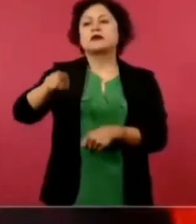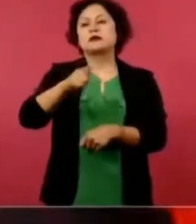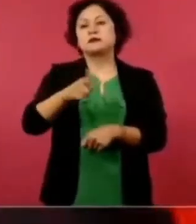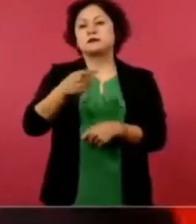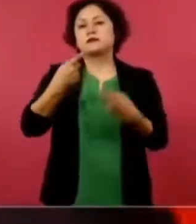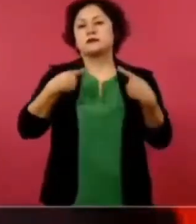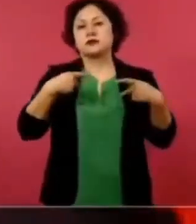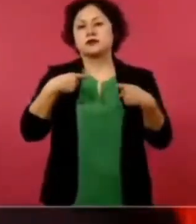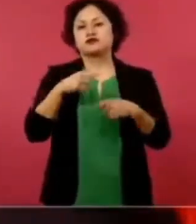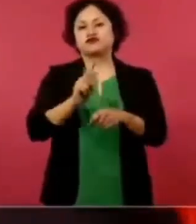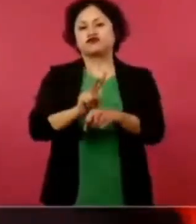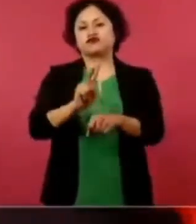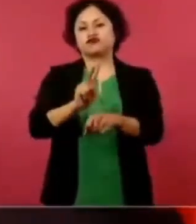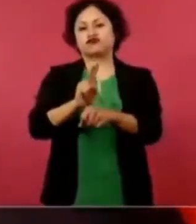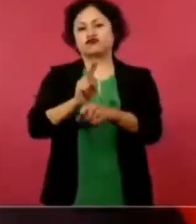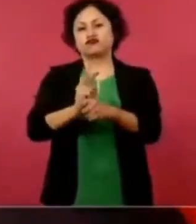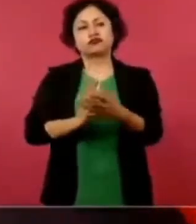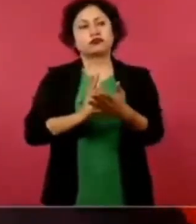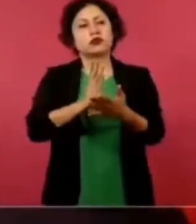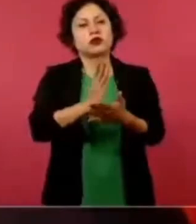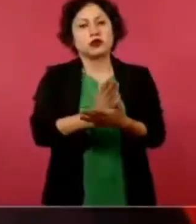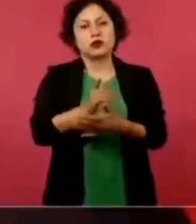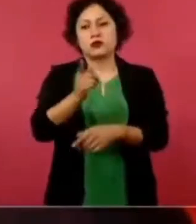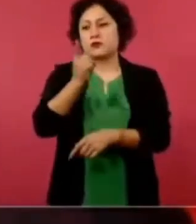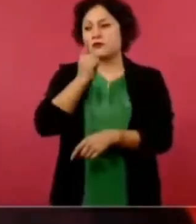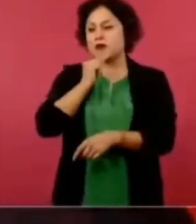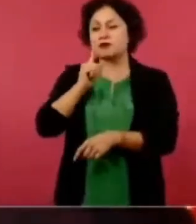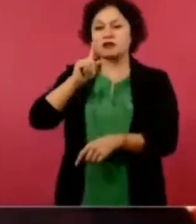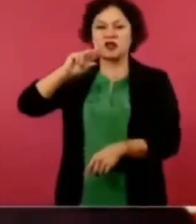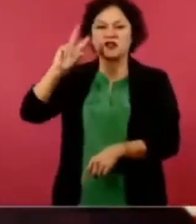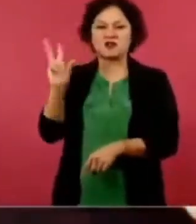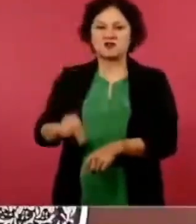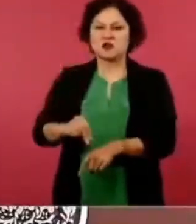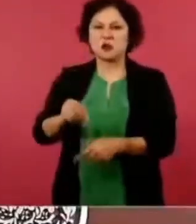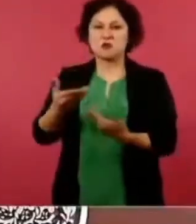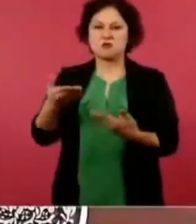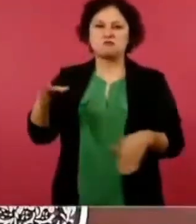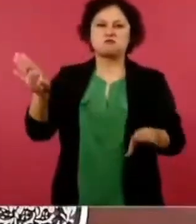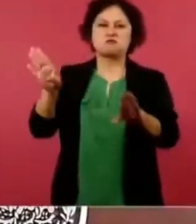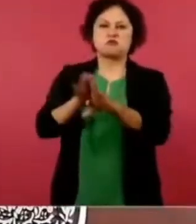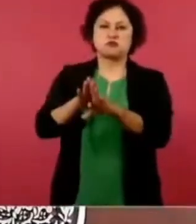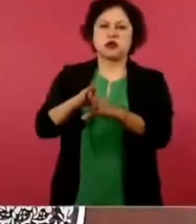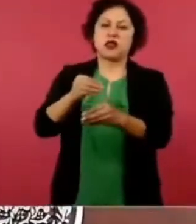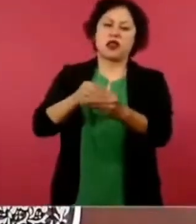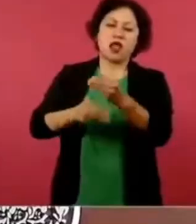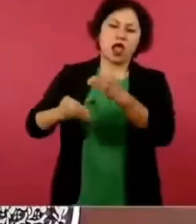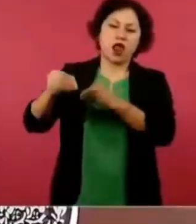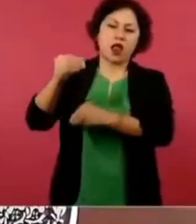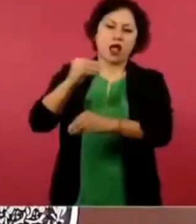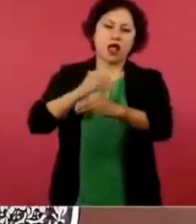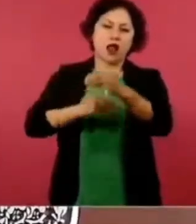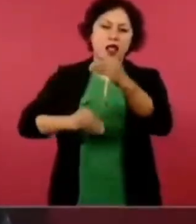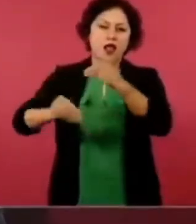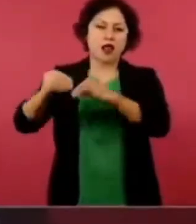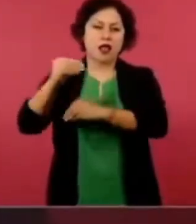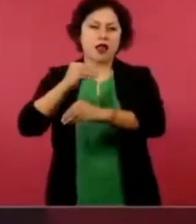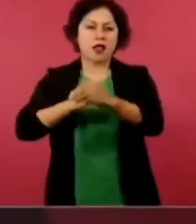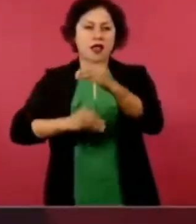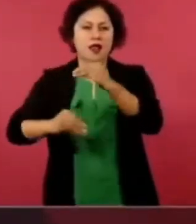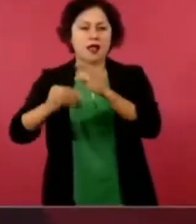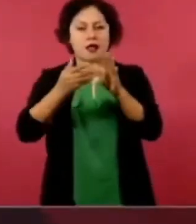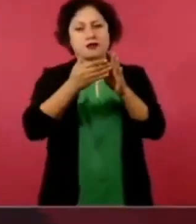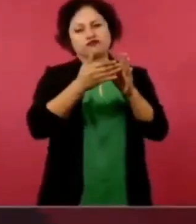no los dejaron pasar, se hicieron de palabras. Y a partir de ahí